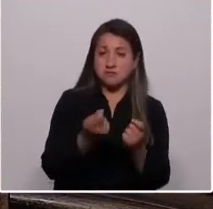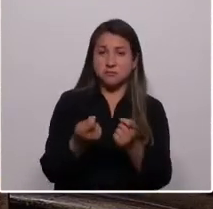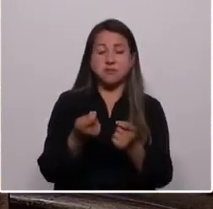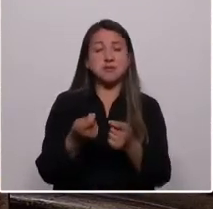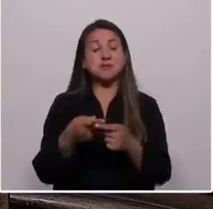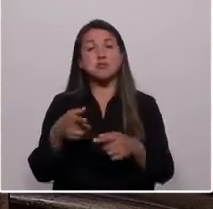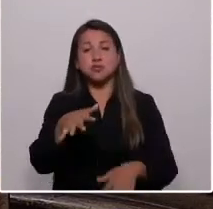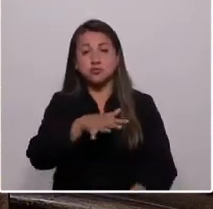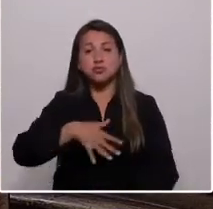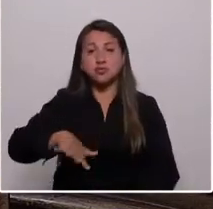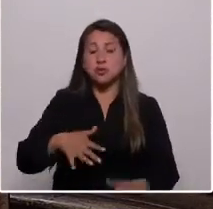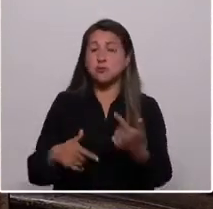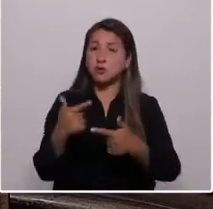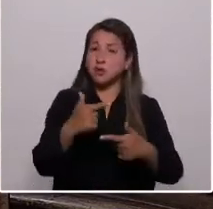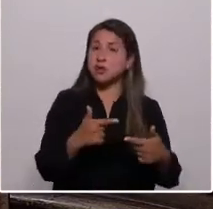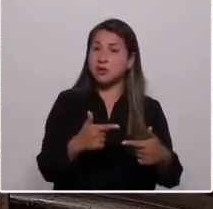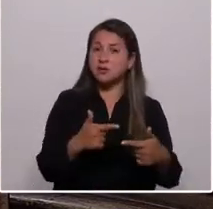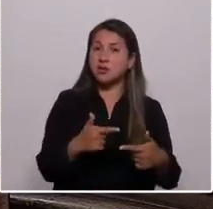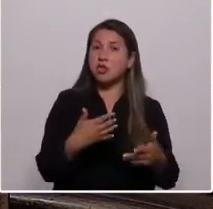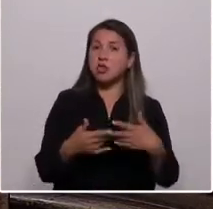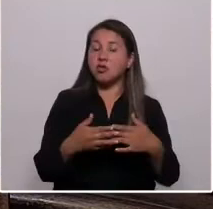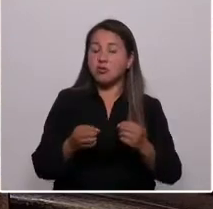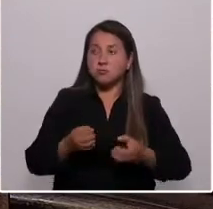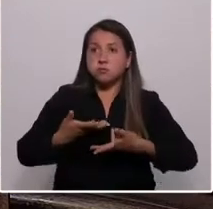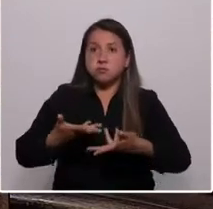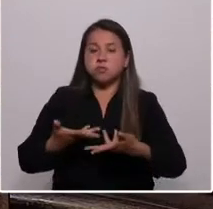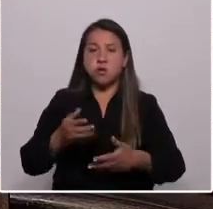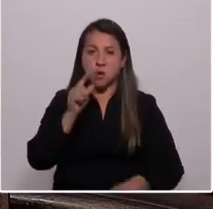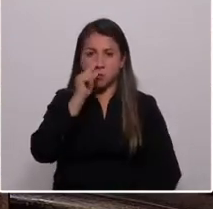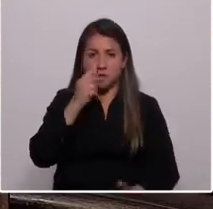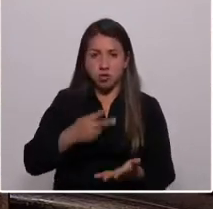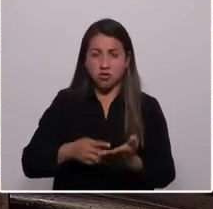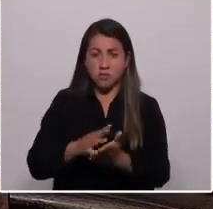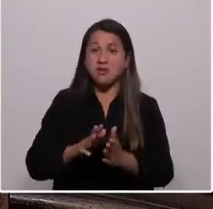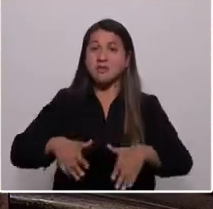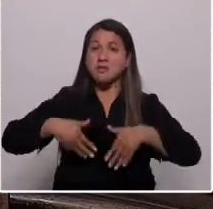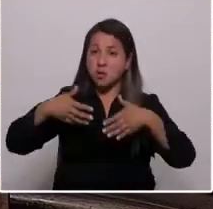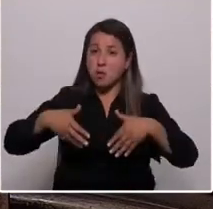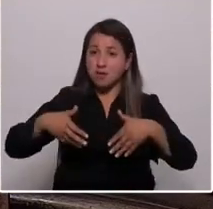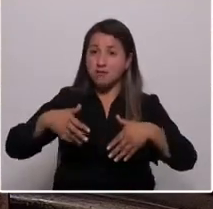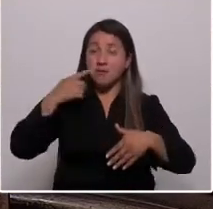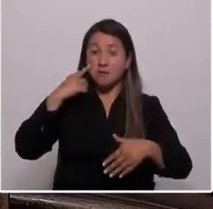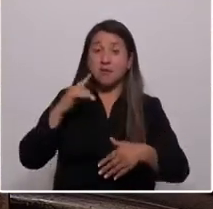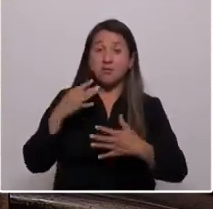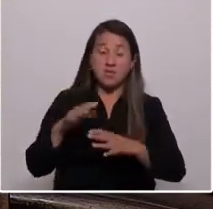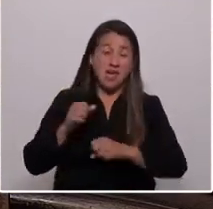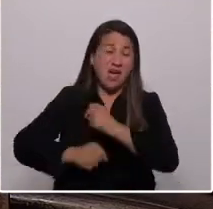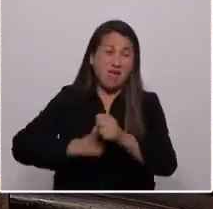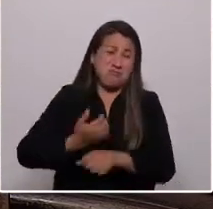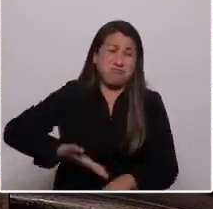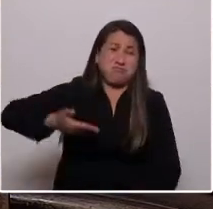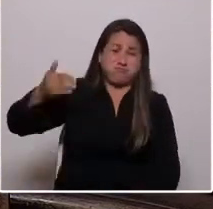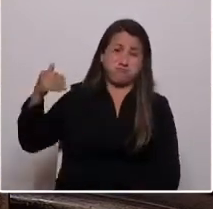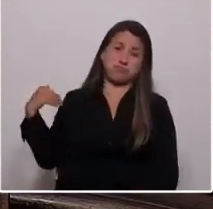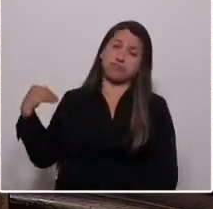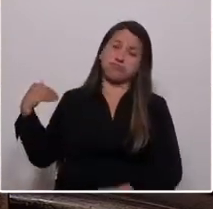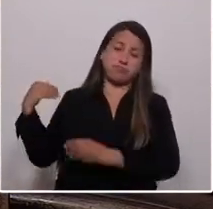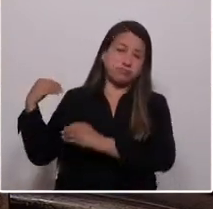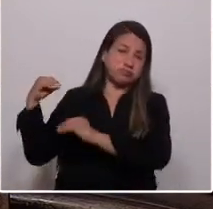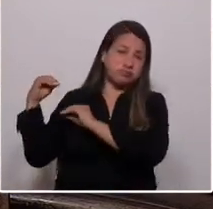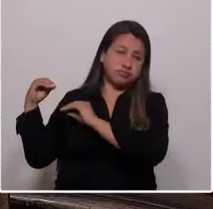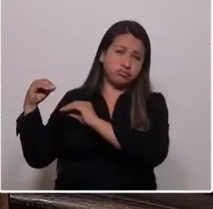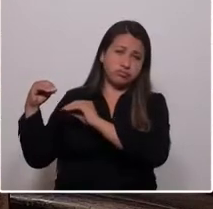que tiene su mayor expresión en octubre de 2019, pero que viene arrastrándose desde mucho antes y que, por cierto,